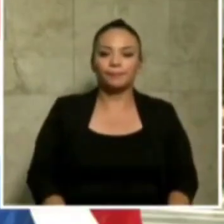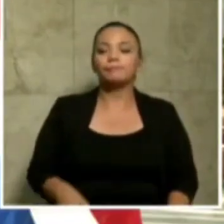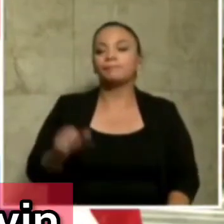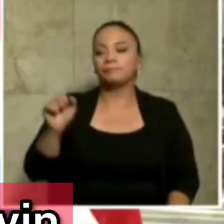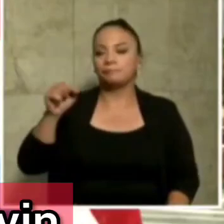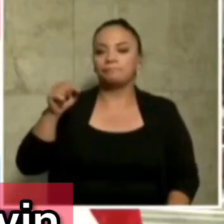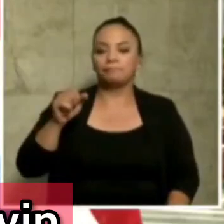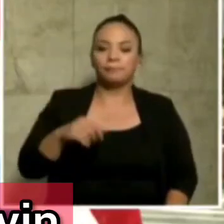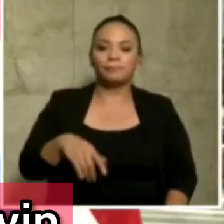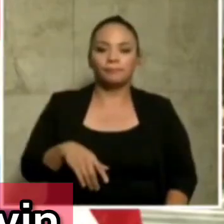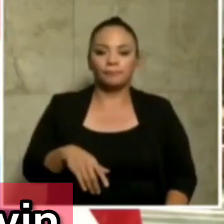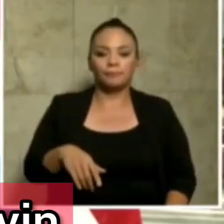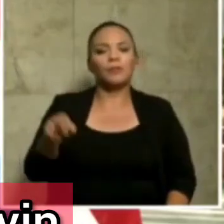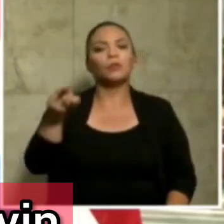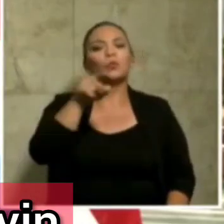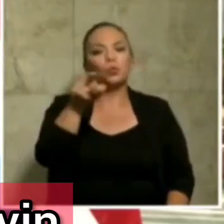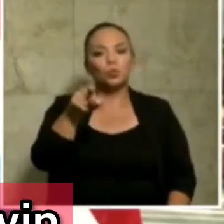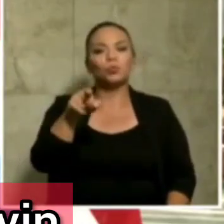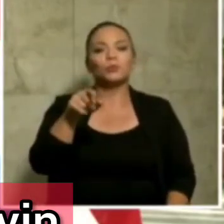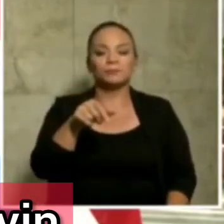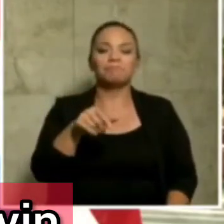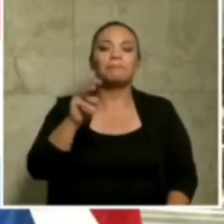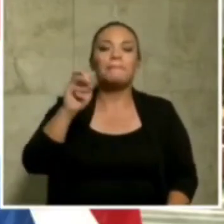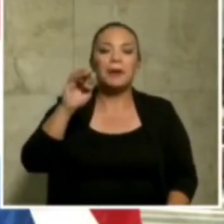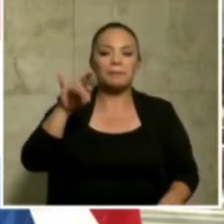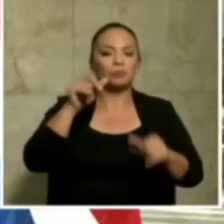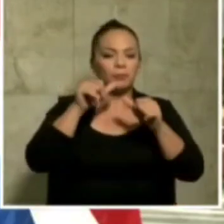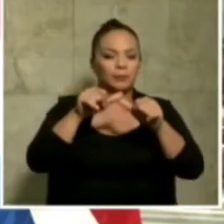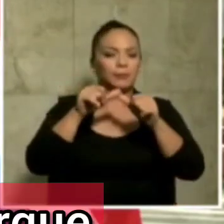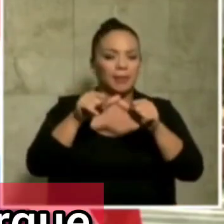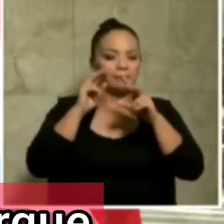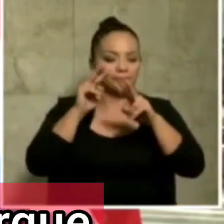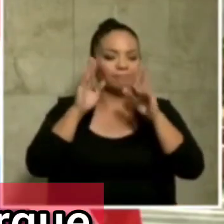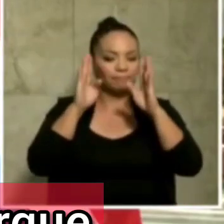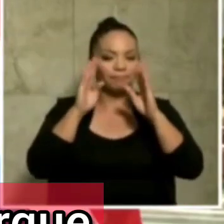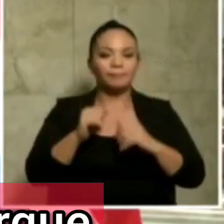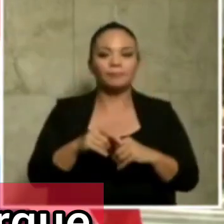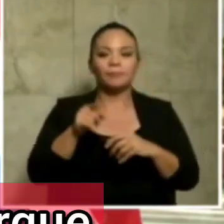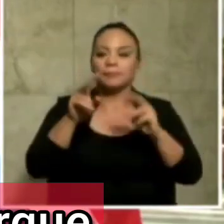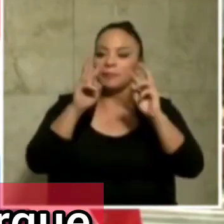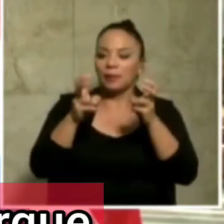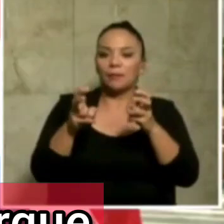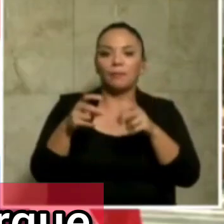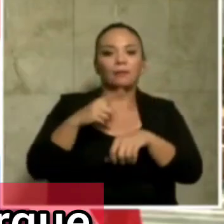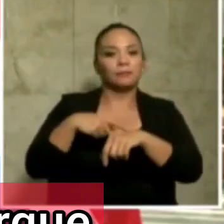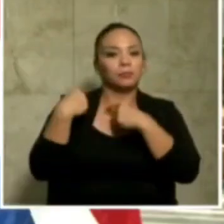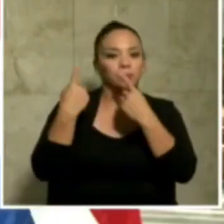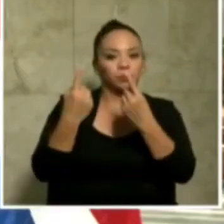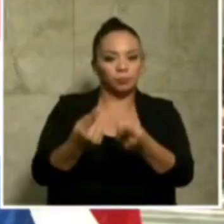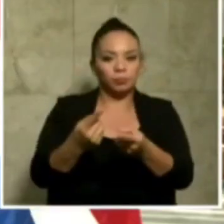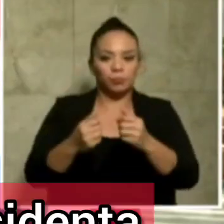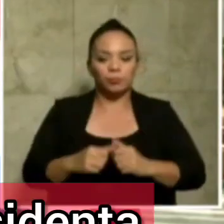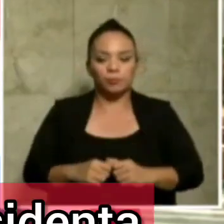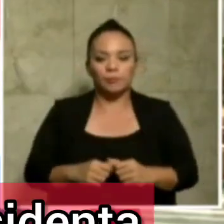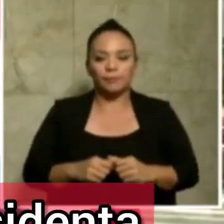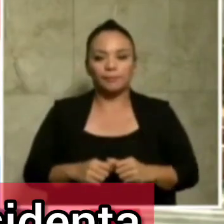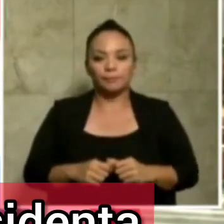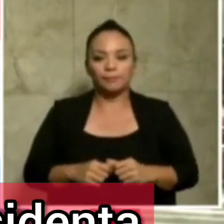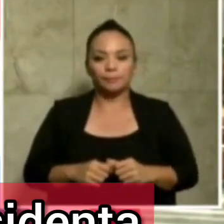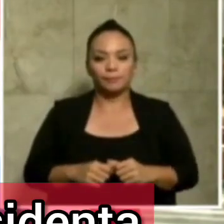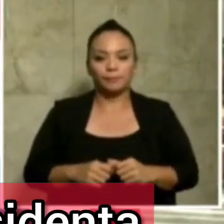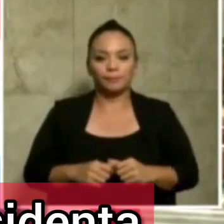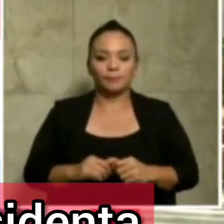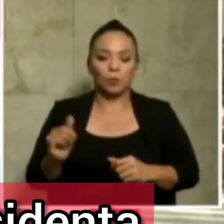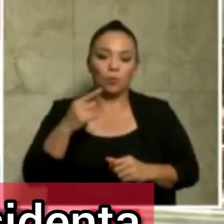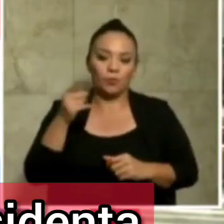tenemos los reglamentos. Manténgase sintonizado, don Marvin. Esto es un tema que nos ha llevado mucho tiempo, porque, como dice la señora